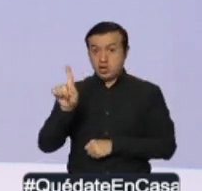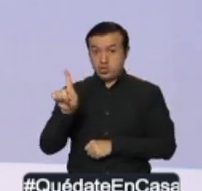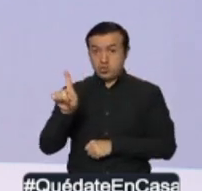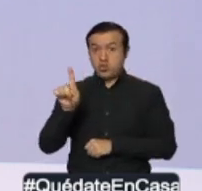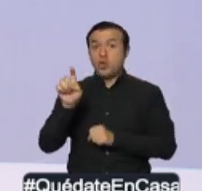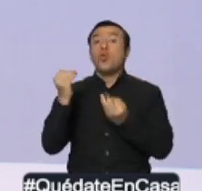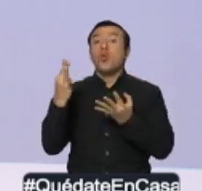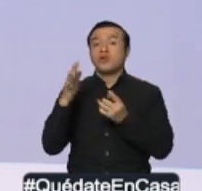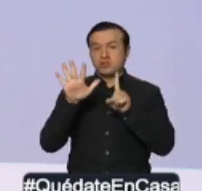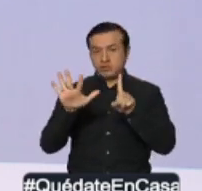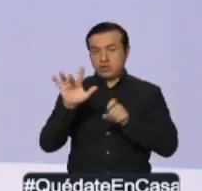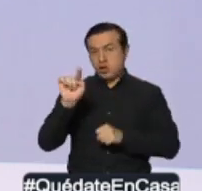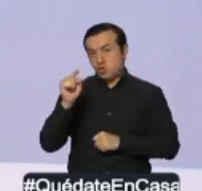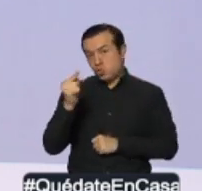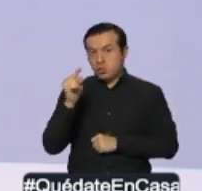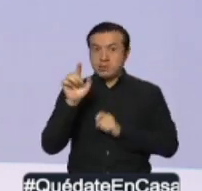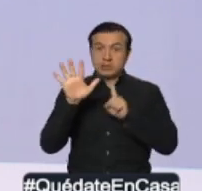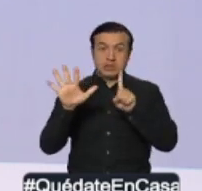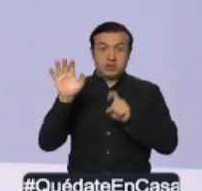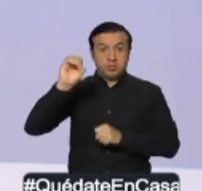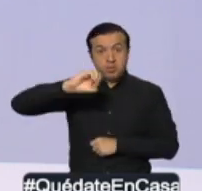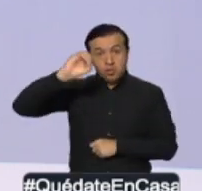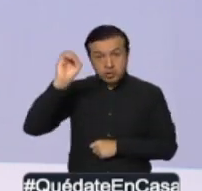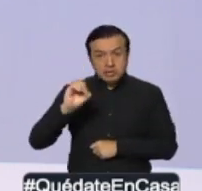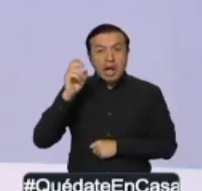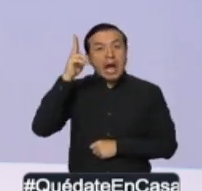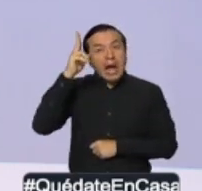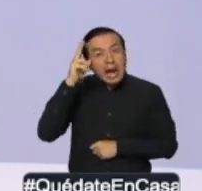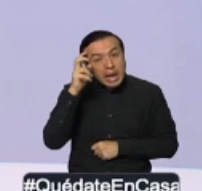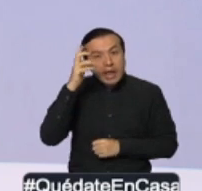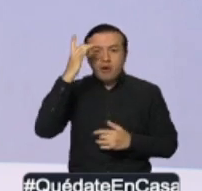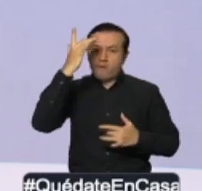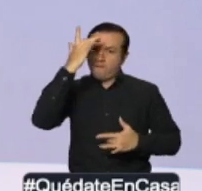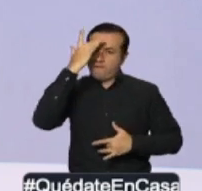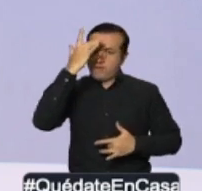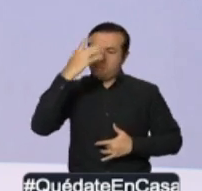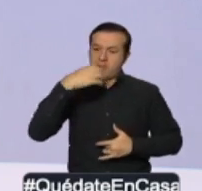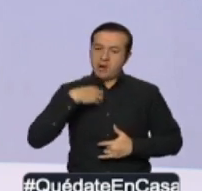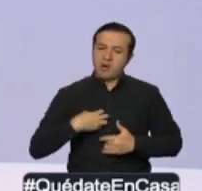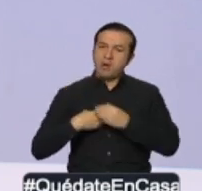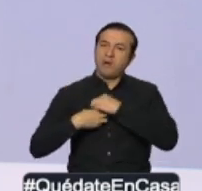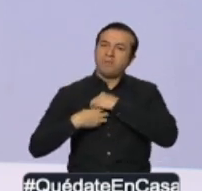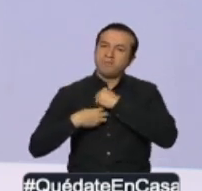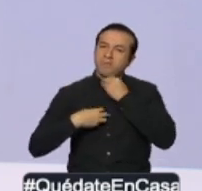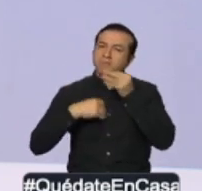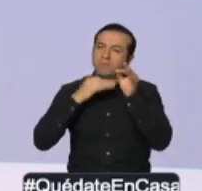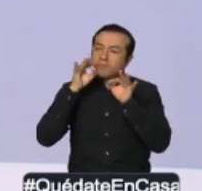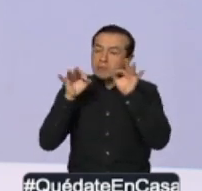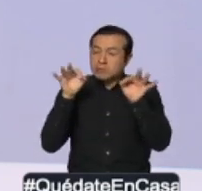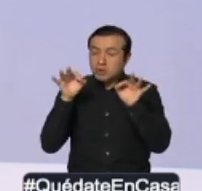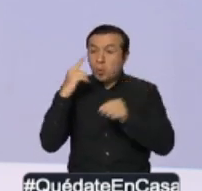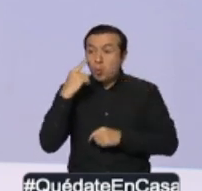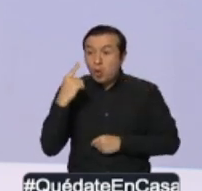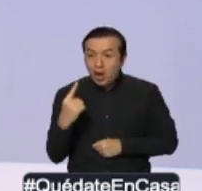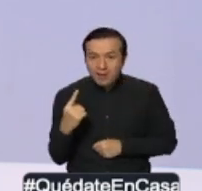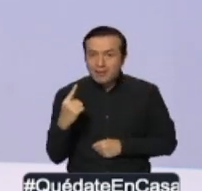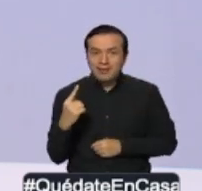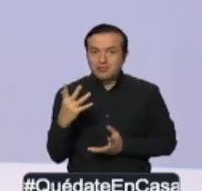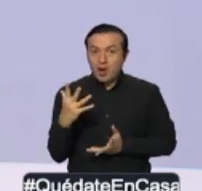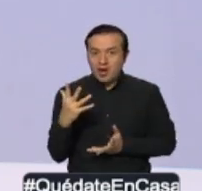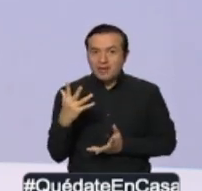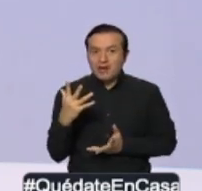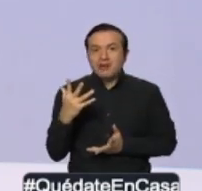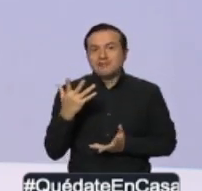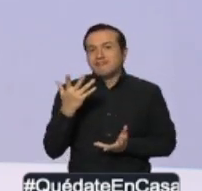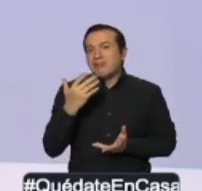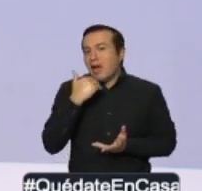al 61,6%, es probable. Es decir, casos sospechosos para quienes las pruebas no pudieron realizarse por